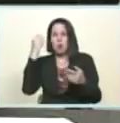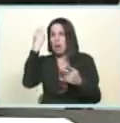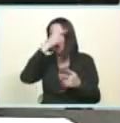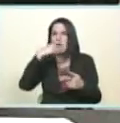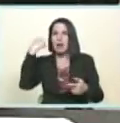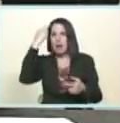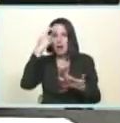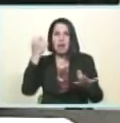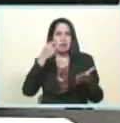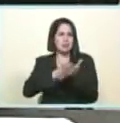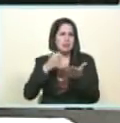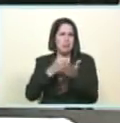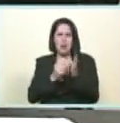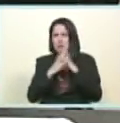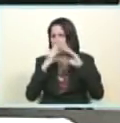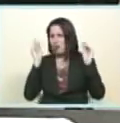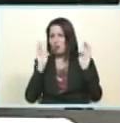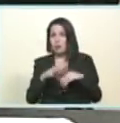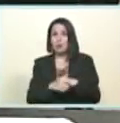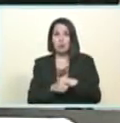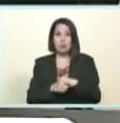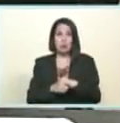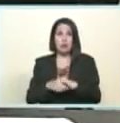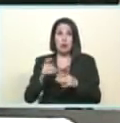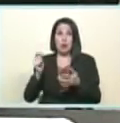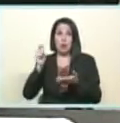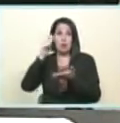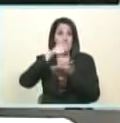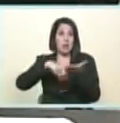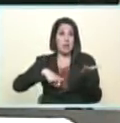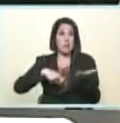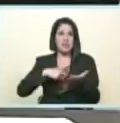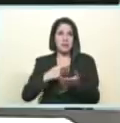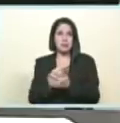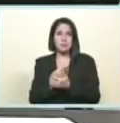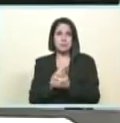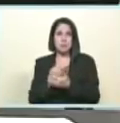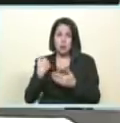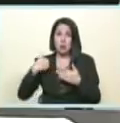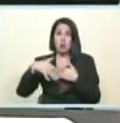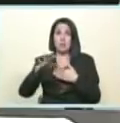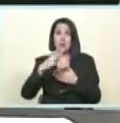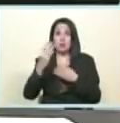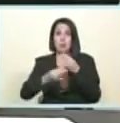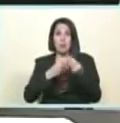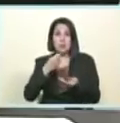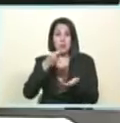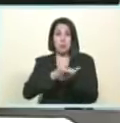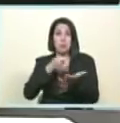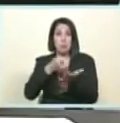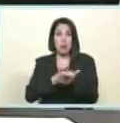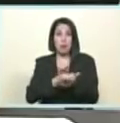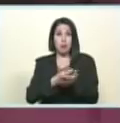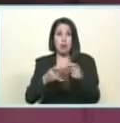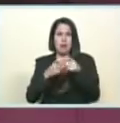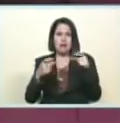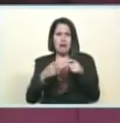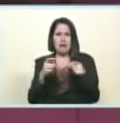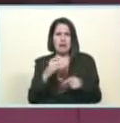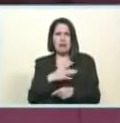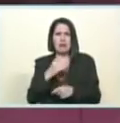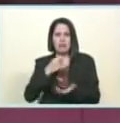ejemplares hemos capturado a gerentes de bancos privados llevando camiones de billetes para la frontera